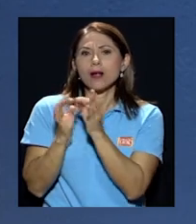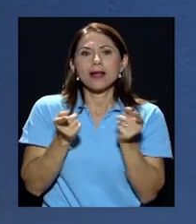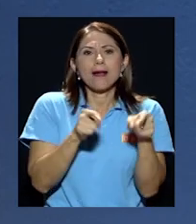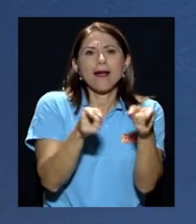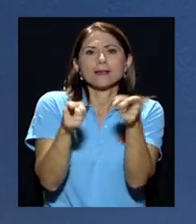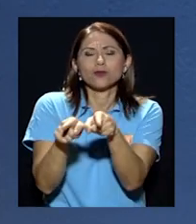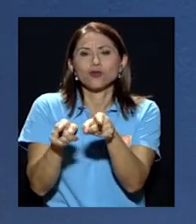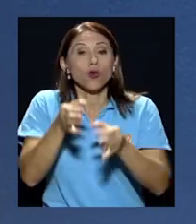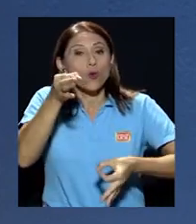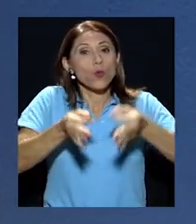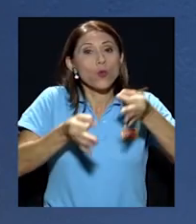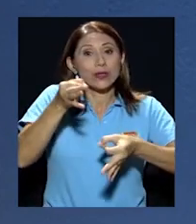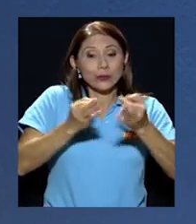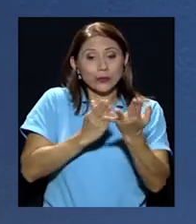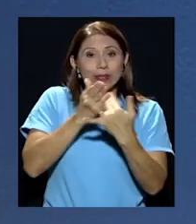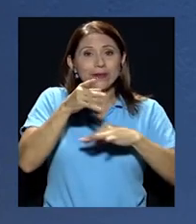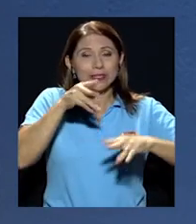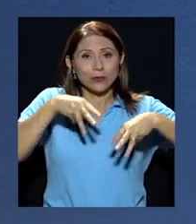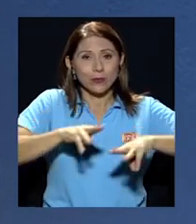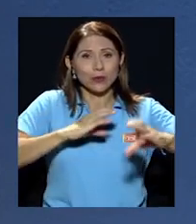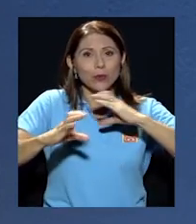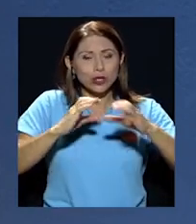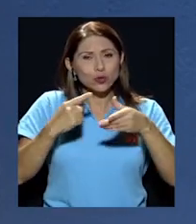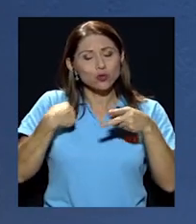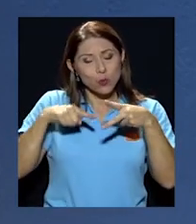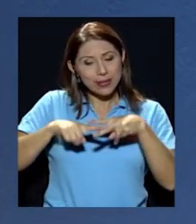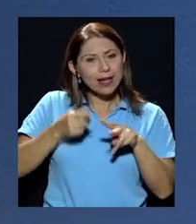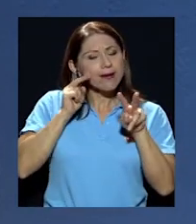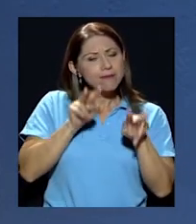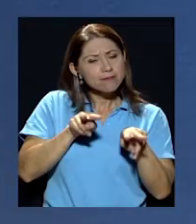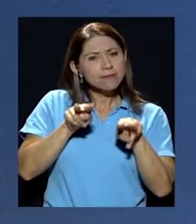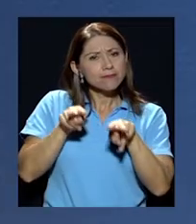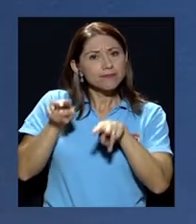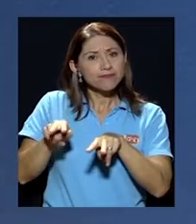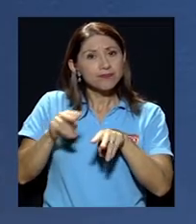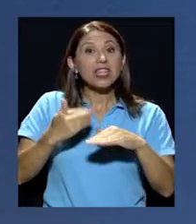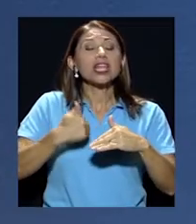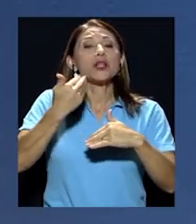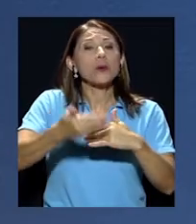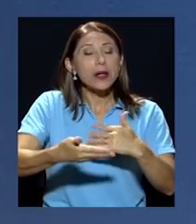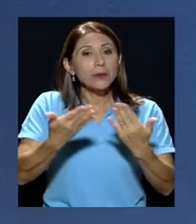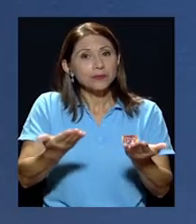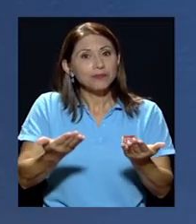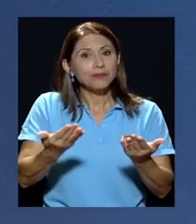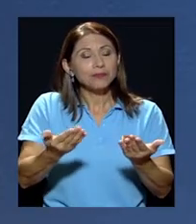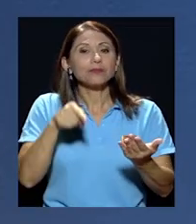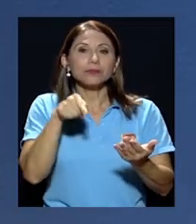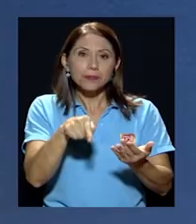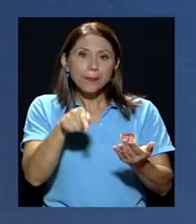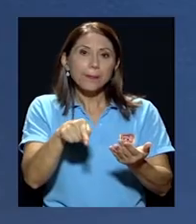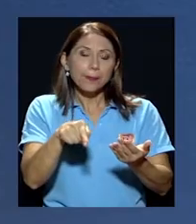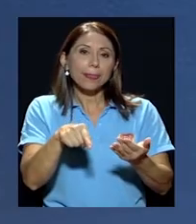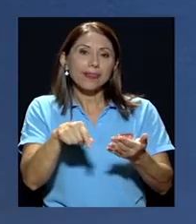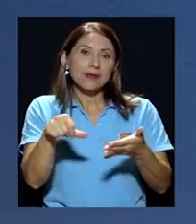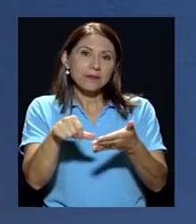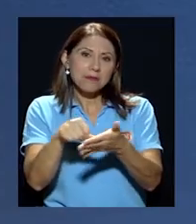mediáticos que se daban y empezaba a darles yo seguimiento. Y luego, pues, esas páginas también, mis personas